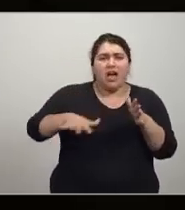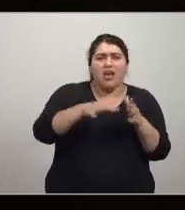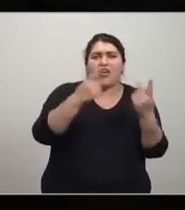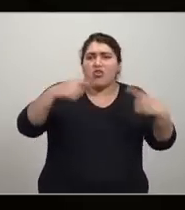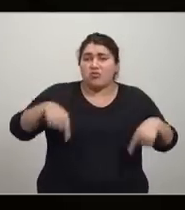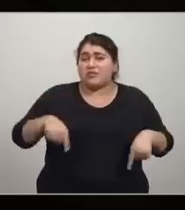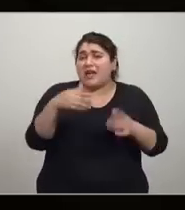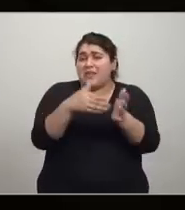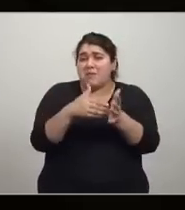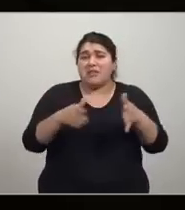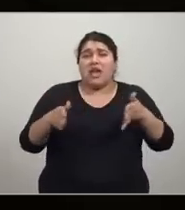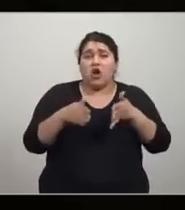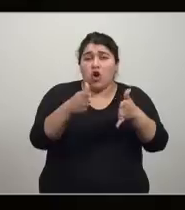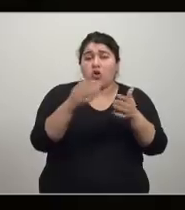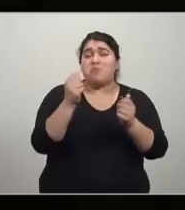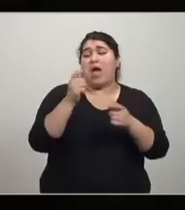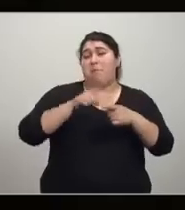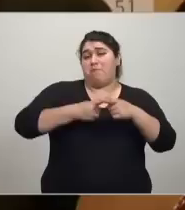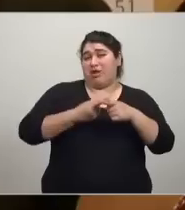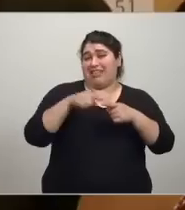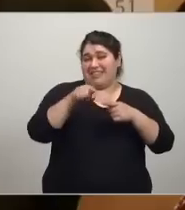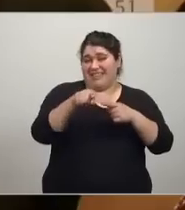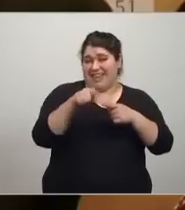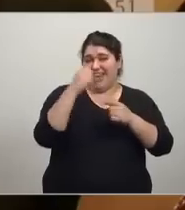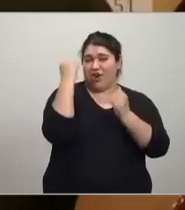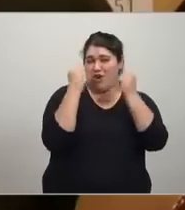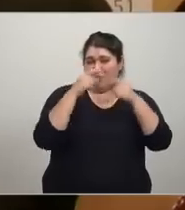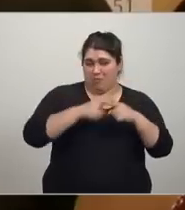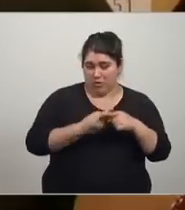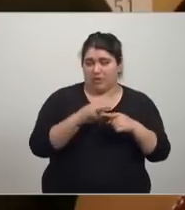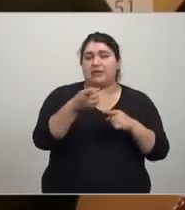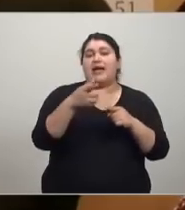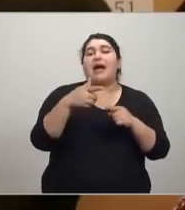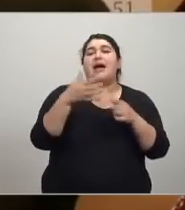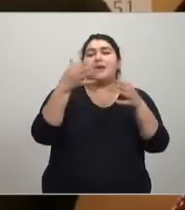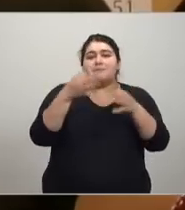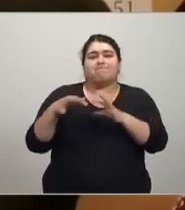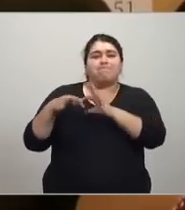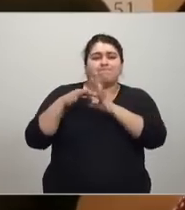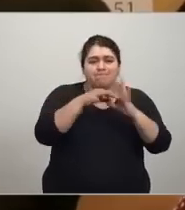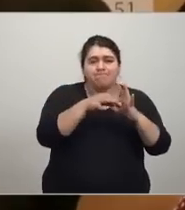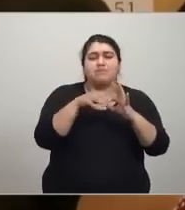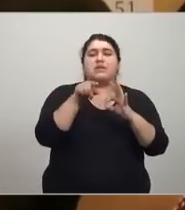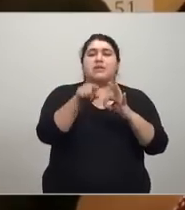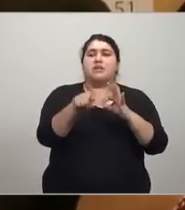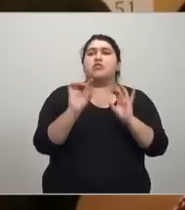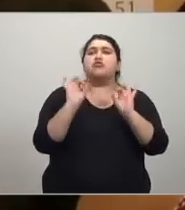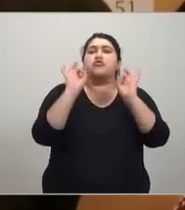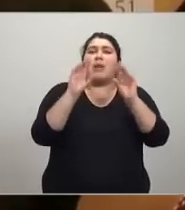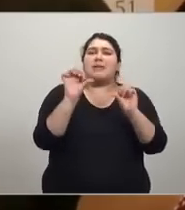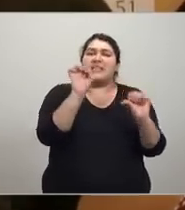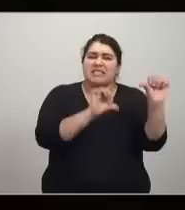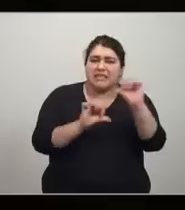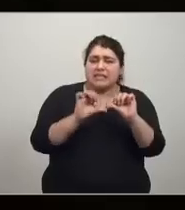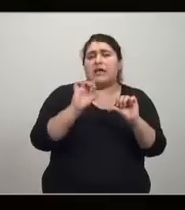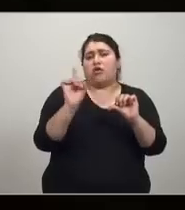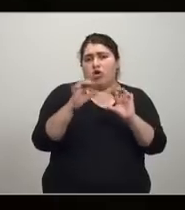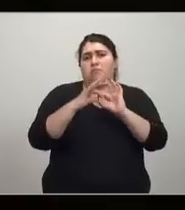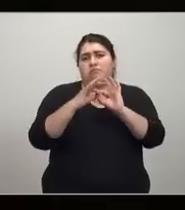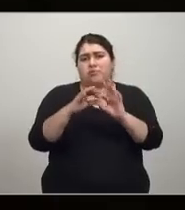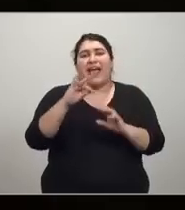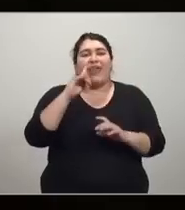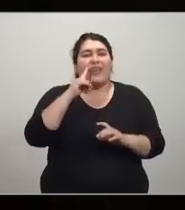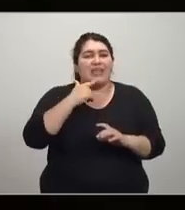el nombre de economía política utilizada por los clásicos, denominando a la nueva disciplina, disciplina no necesariamente ciencia, deliberadamente llamamos